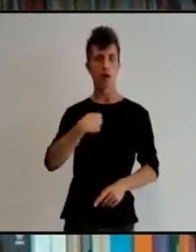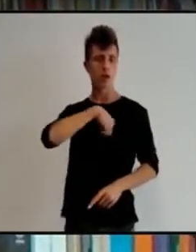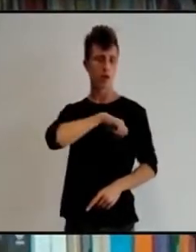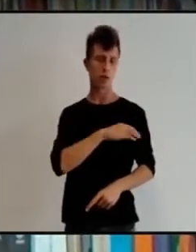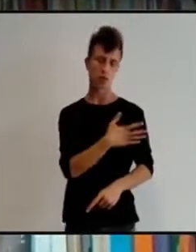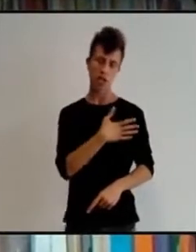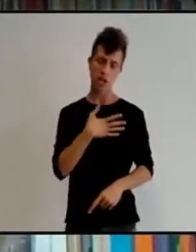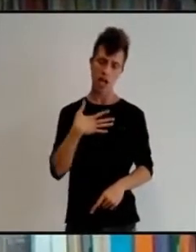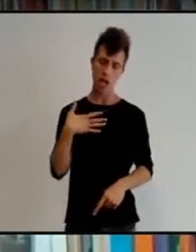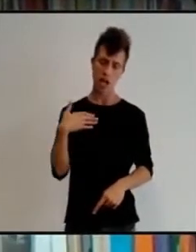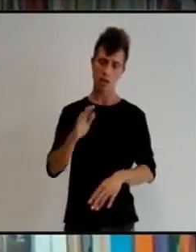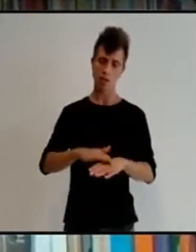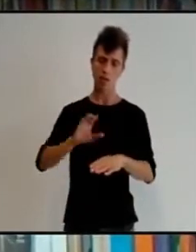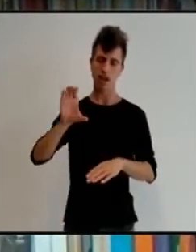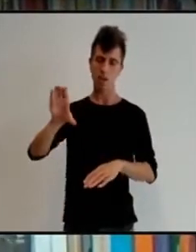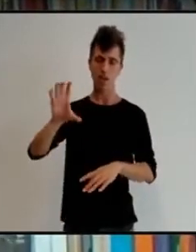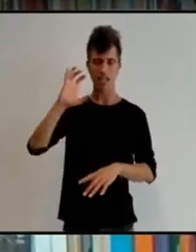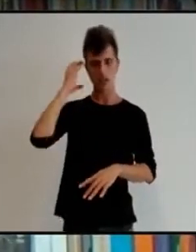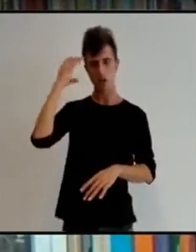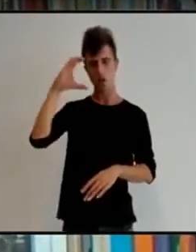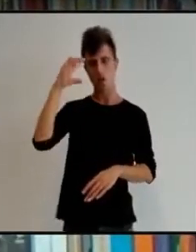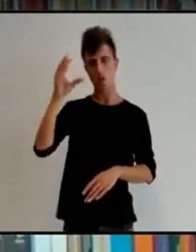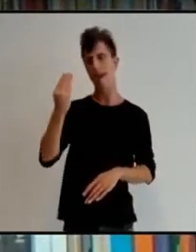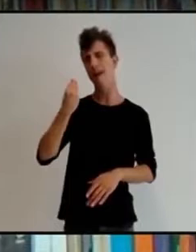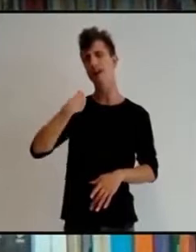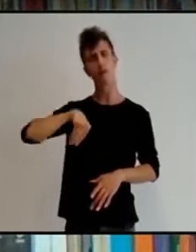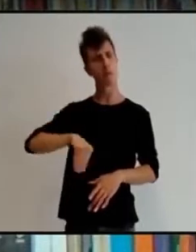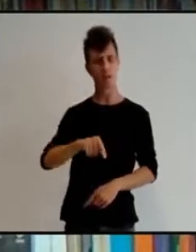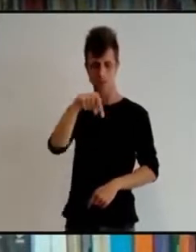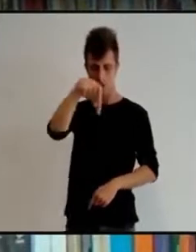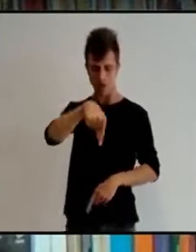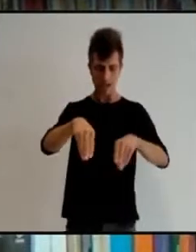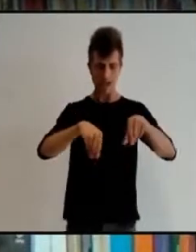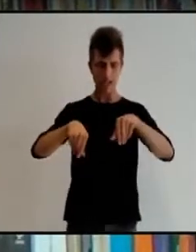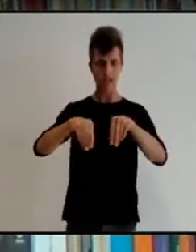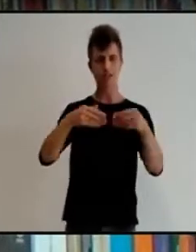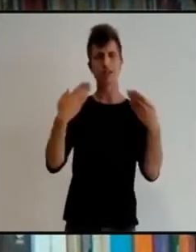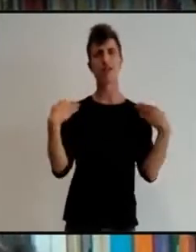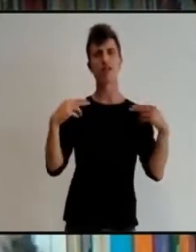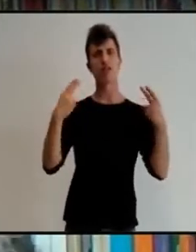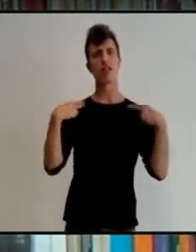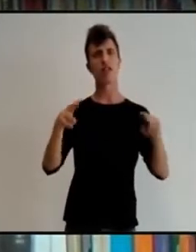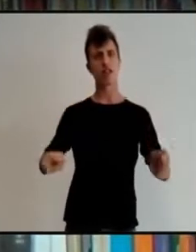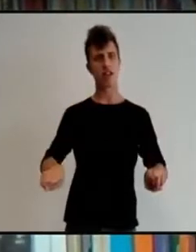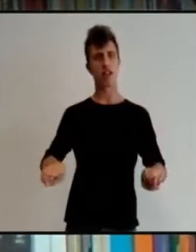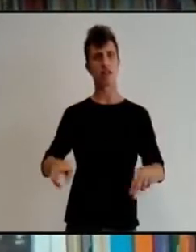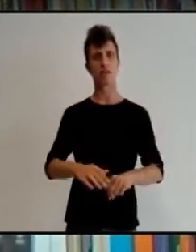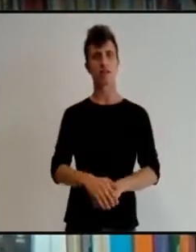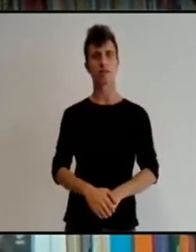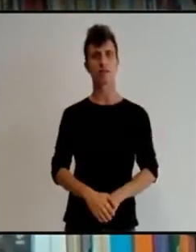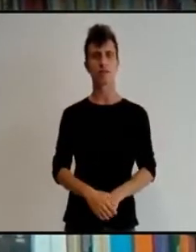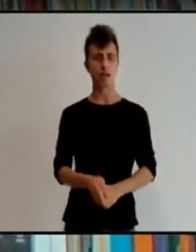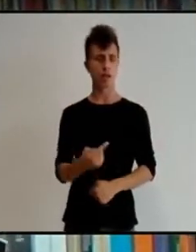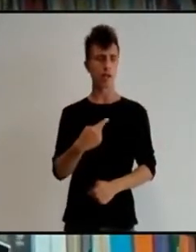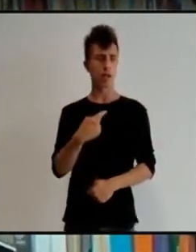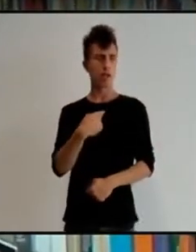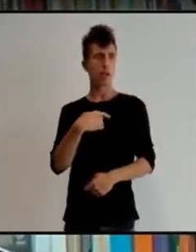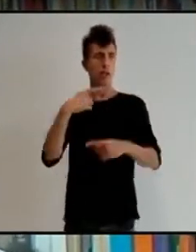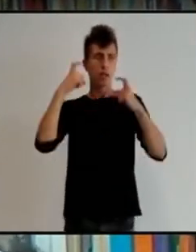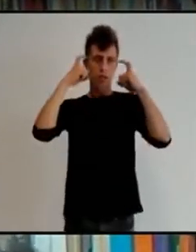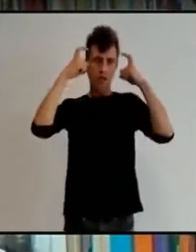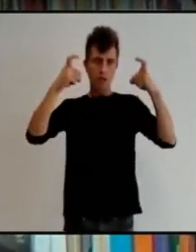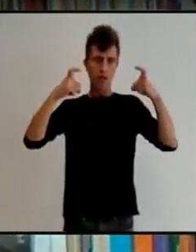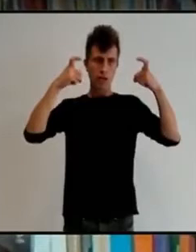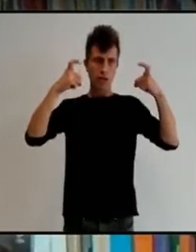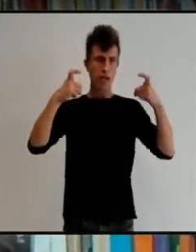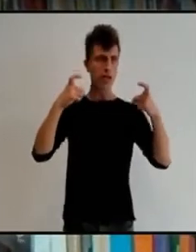años de la firma del acuerdo de paz entre el gobierno colombiano y el